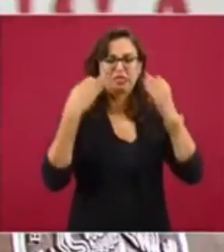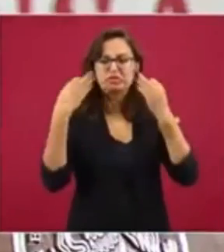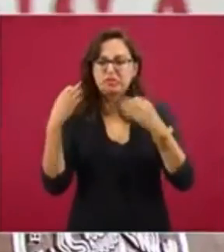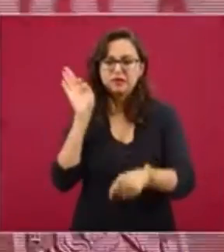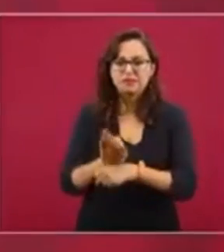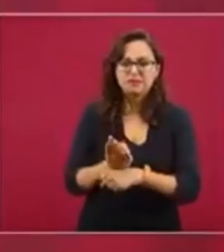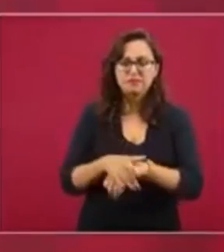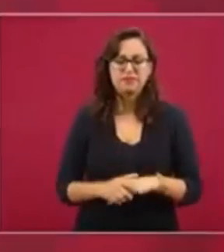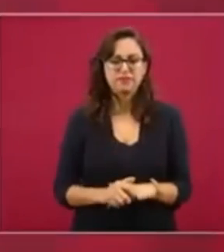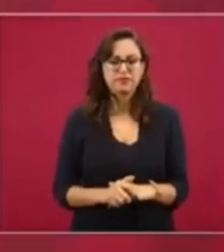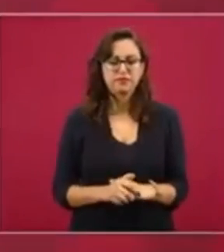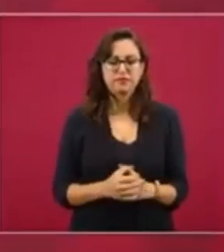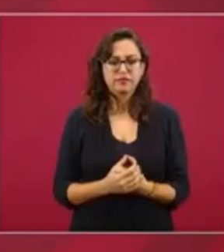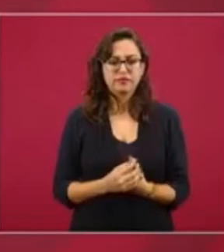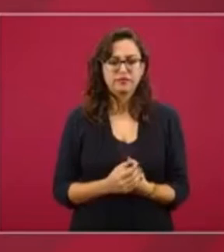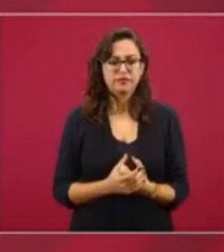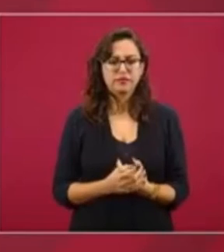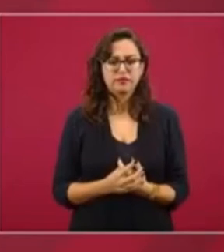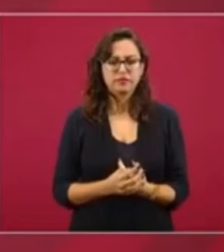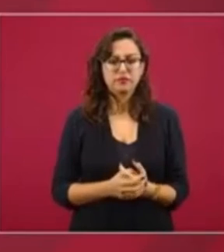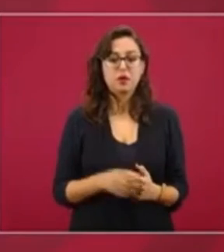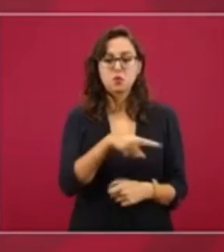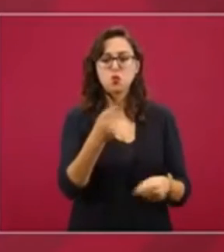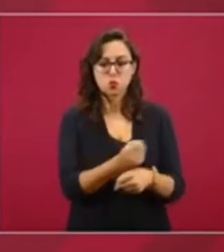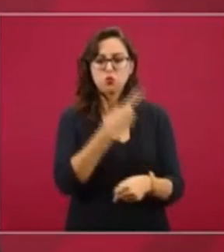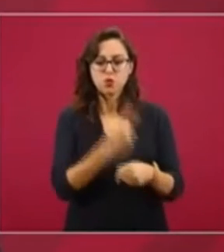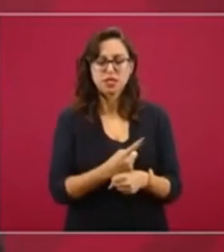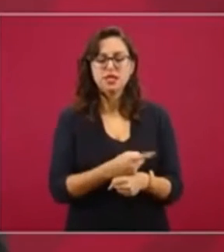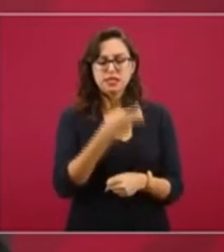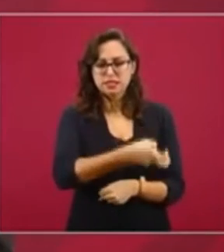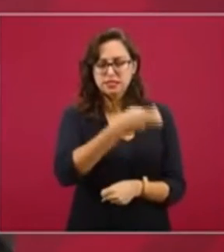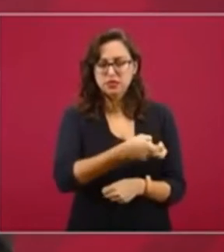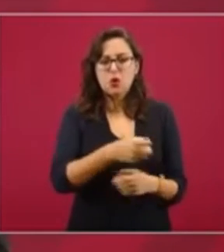¿Es criterio de oportunidad? Criterio de oportunidad, sí.